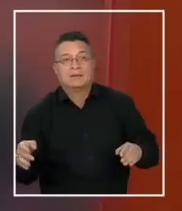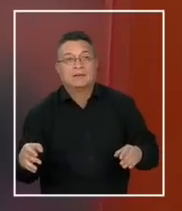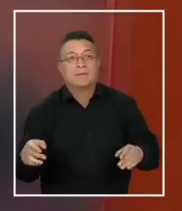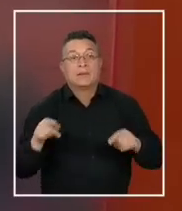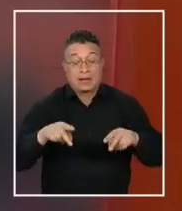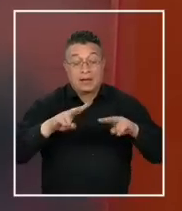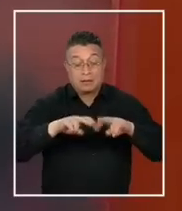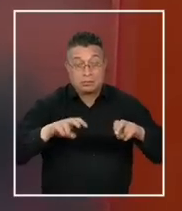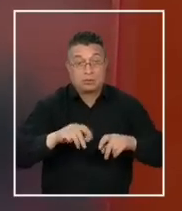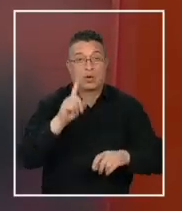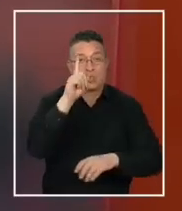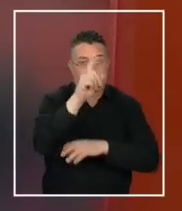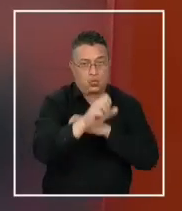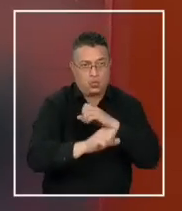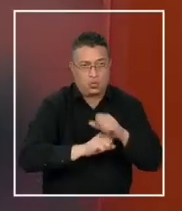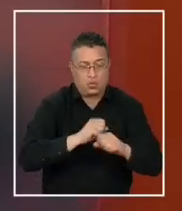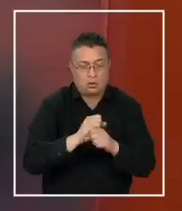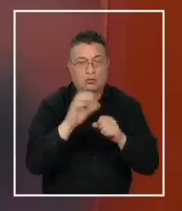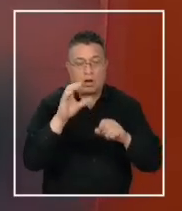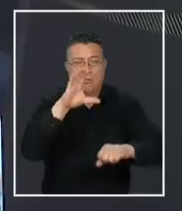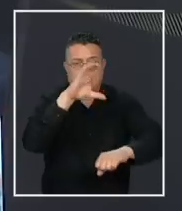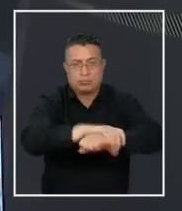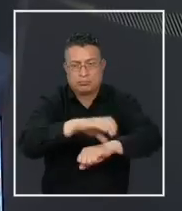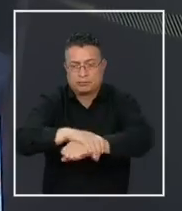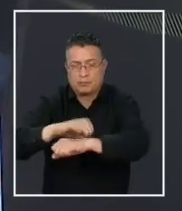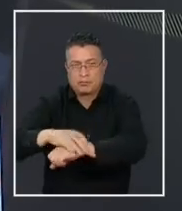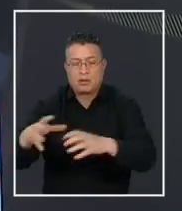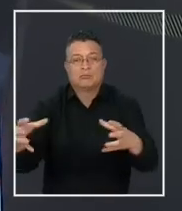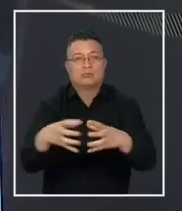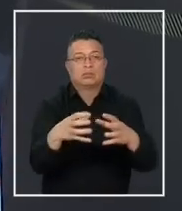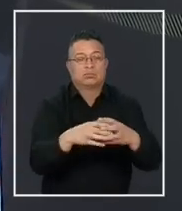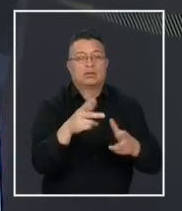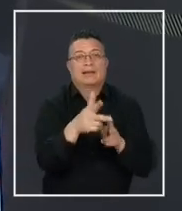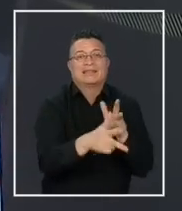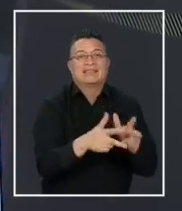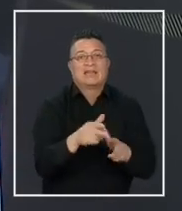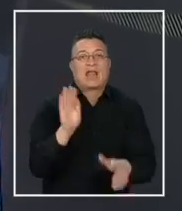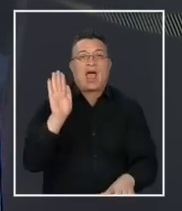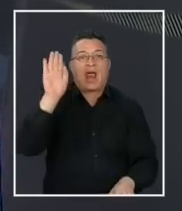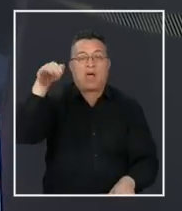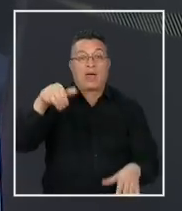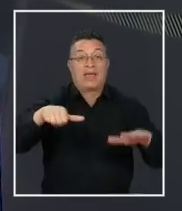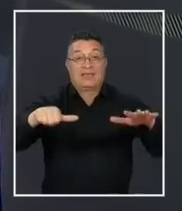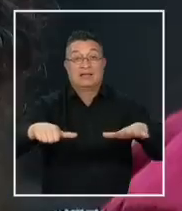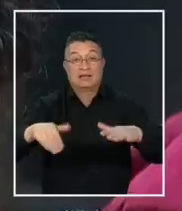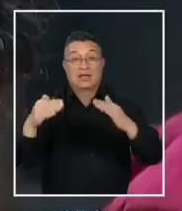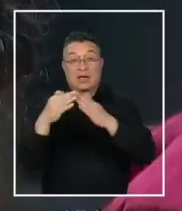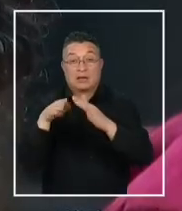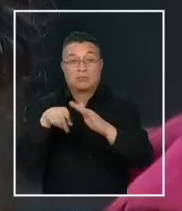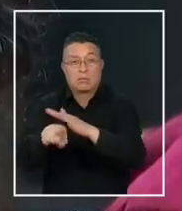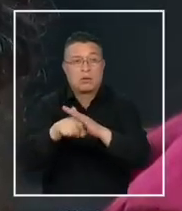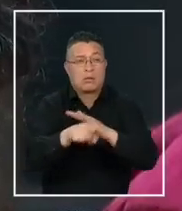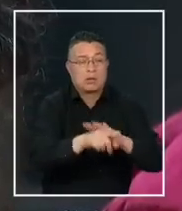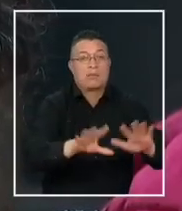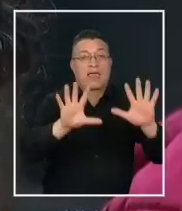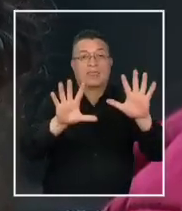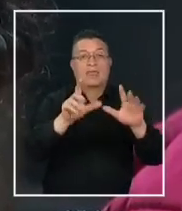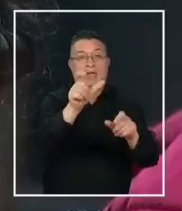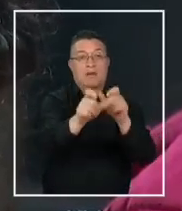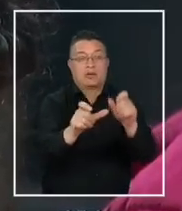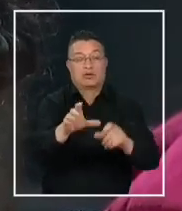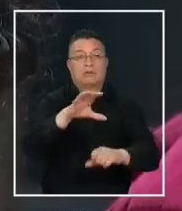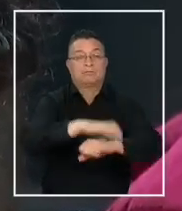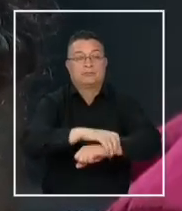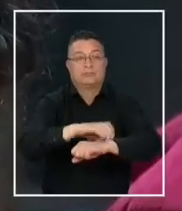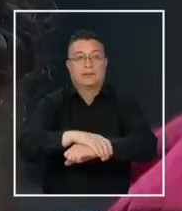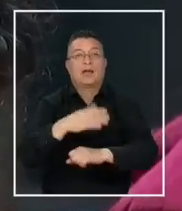la investigación fue de un año y derivó en la desarticulación de esta célula del tren de Aragua. Dieciséis allanamientos permitieron detener a diez de sus miembros,